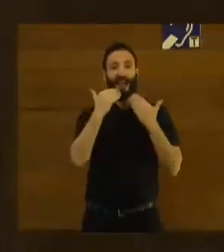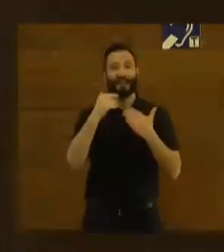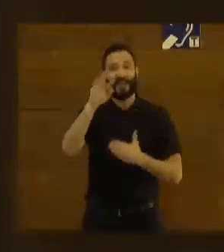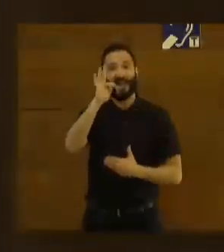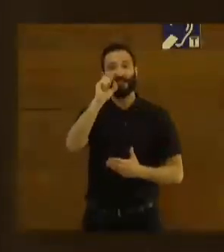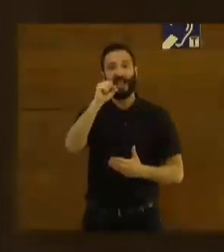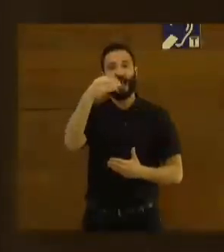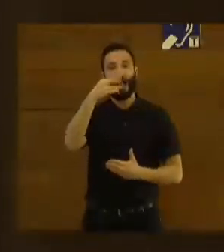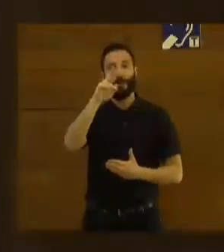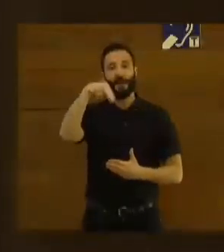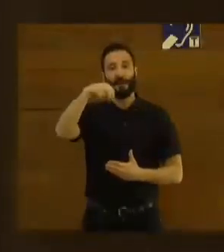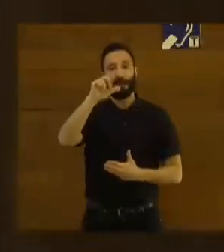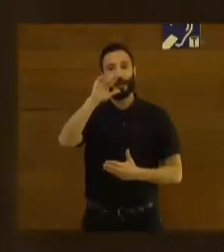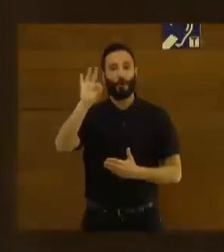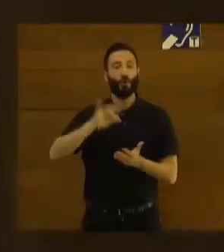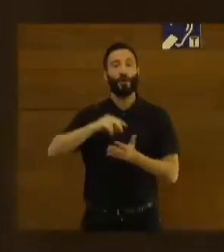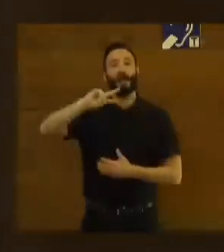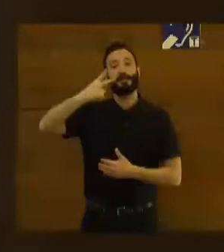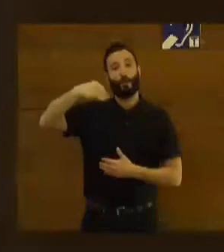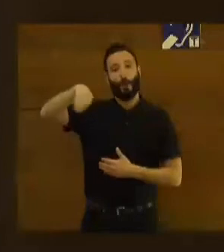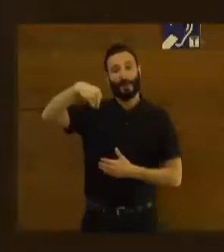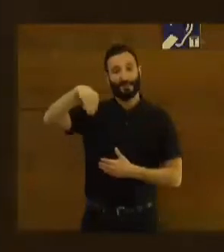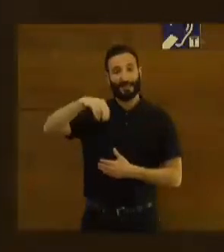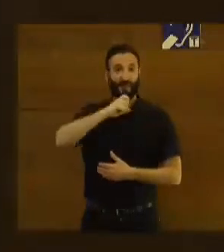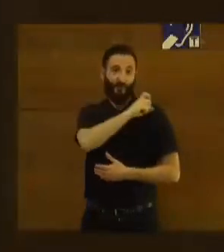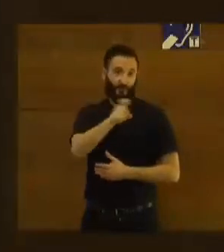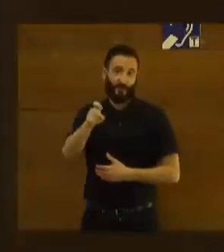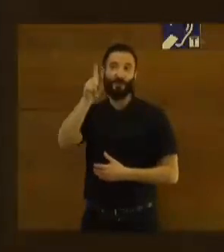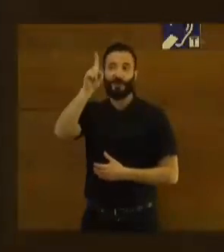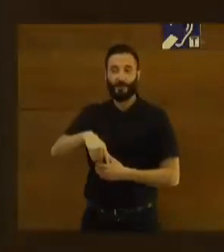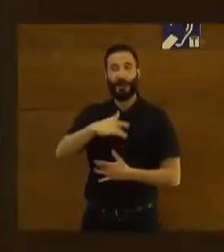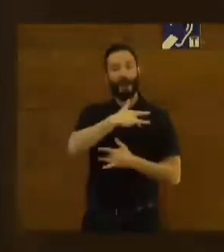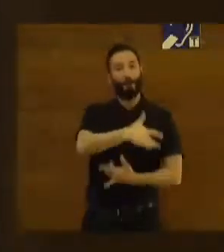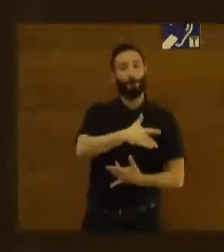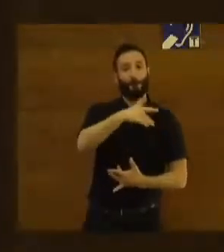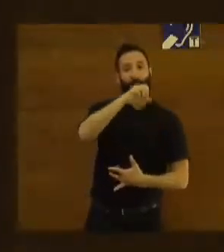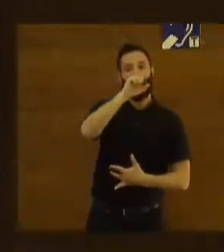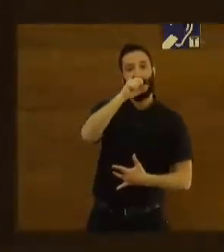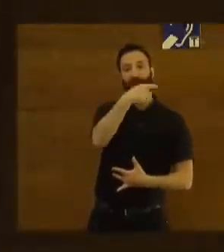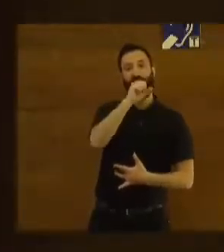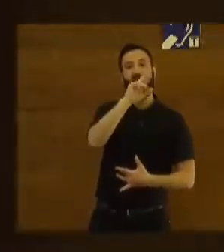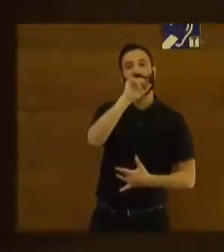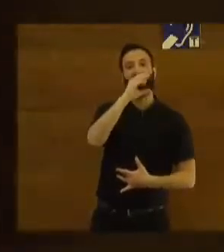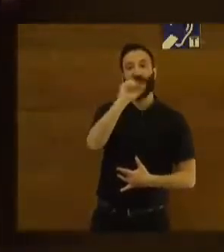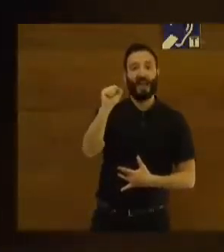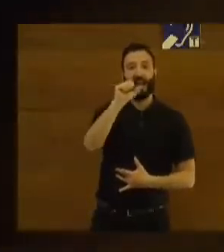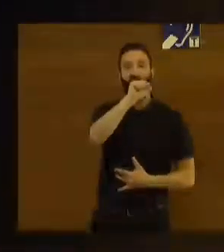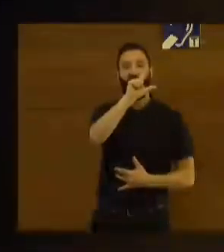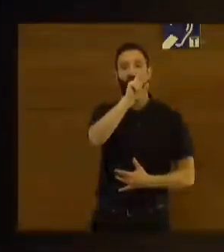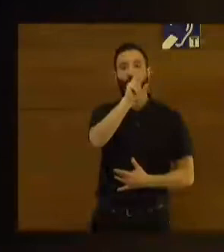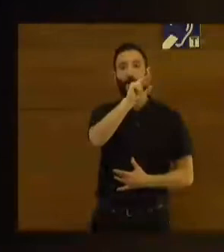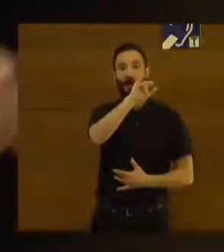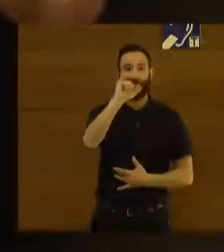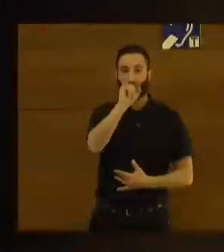vicepresidente de la Fundación para entregar este premio y también le pido a doña María García Álvarez, presidente de Fundación Isadora Duncan,